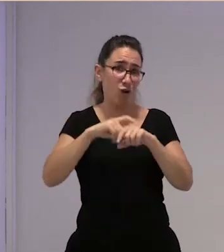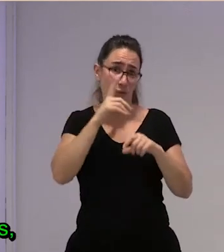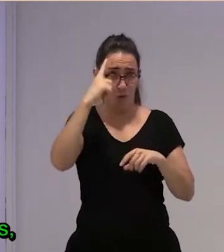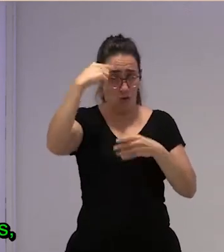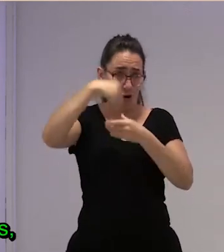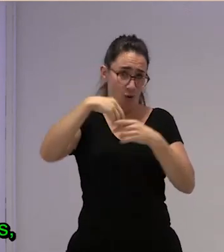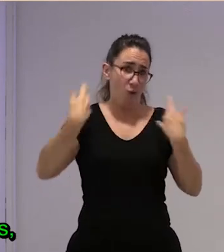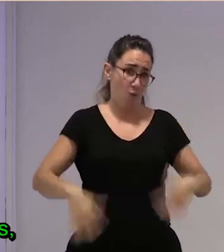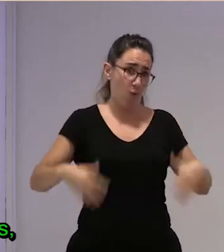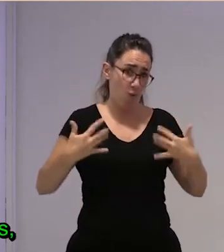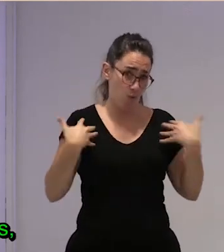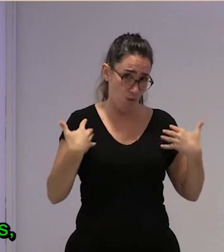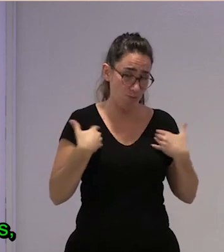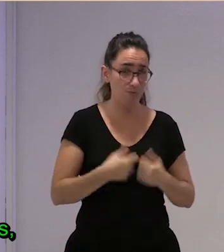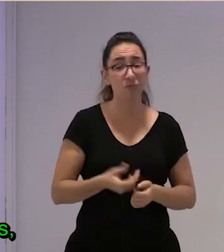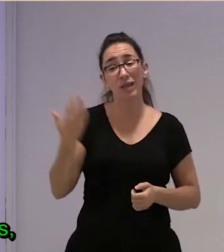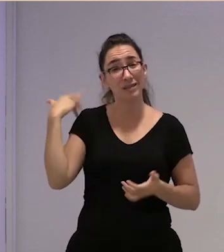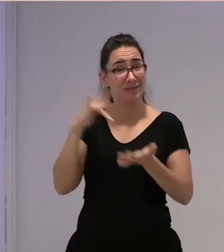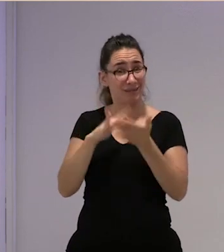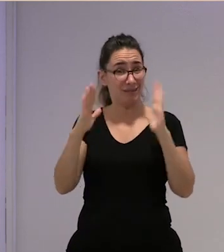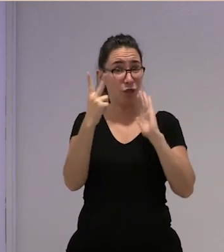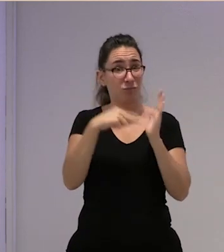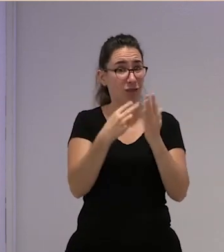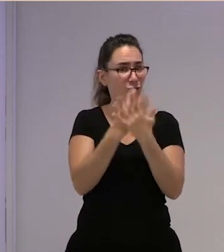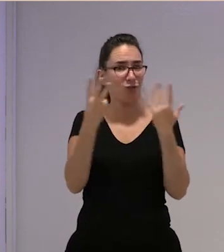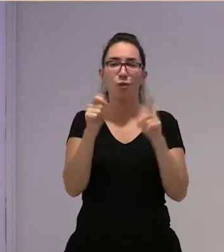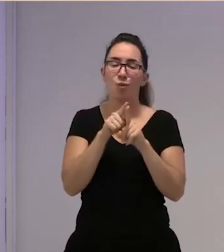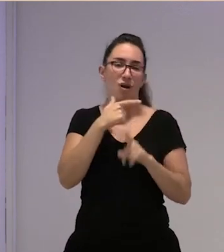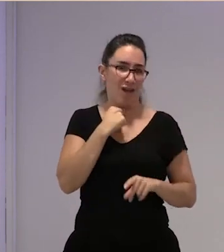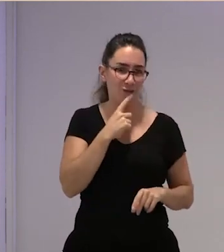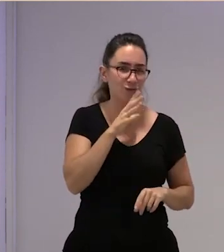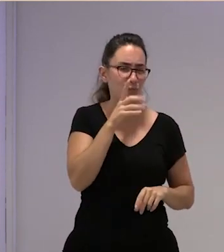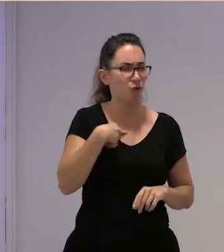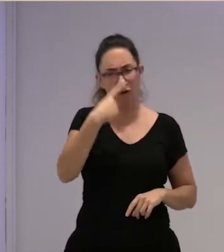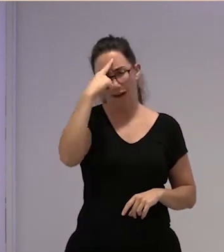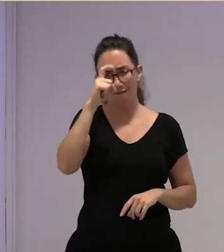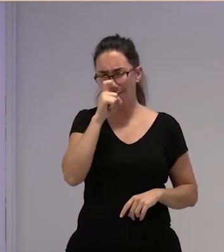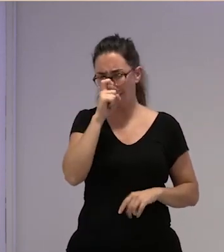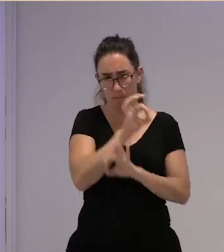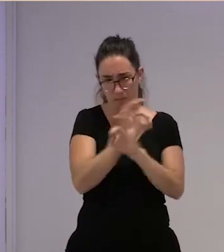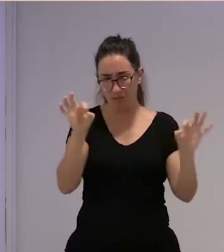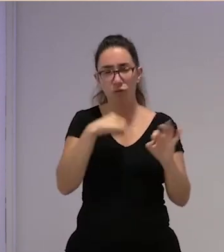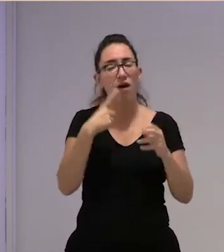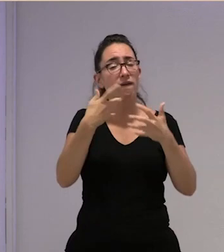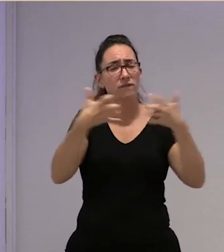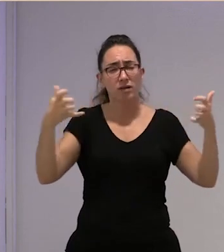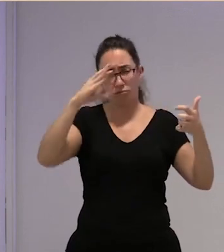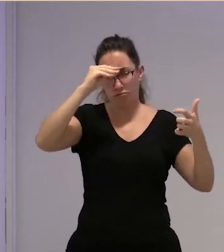lo de 2018 es fantástico porque además lo recuerdo perfectamente y no se me olvidará esa frase